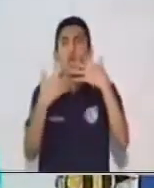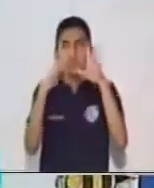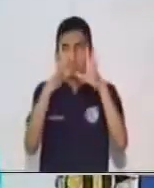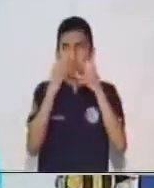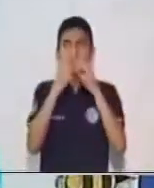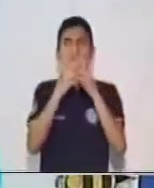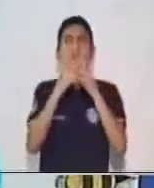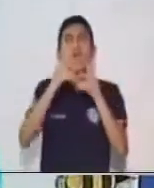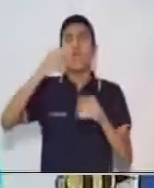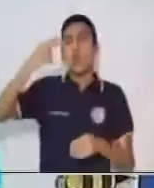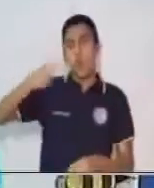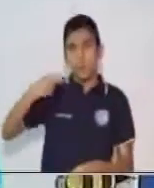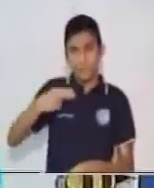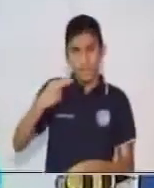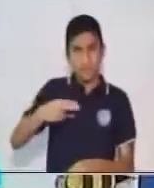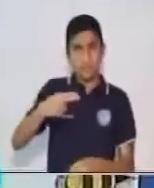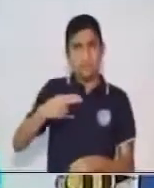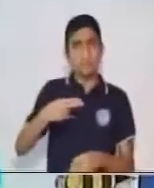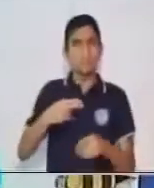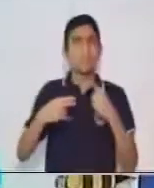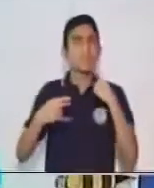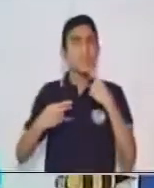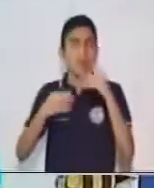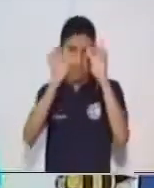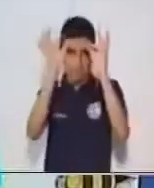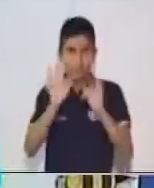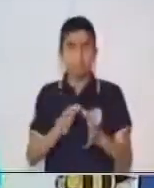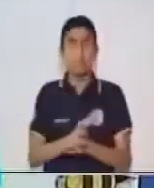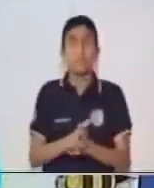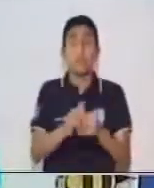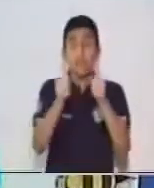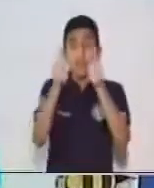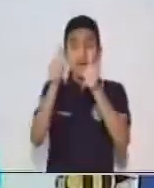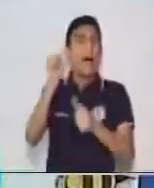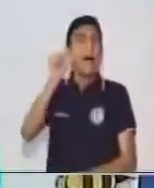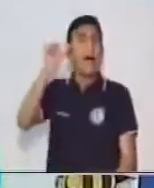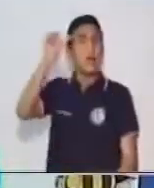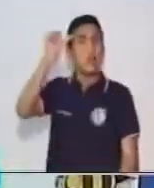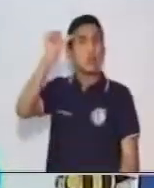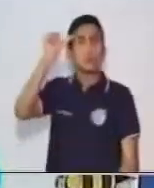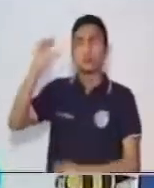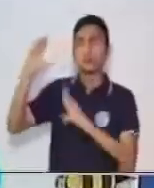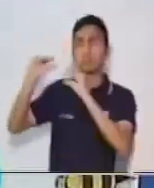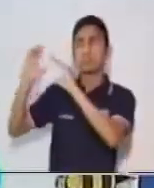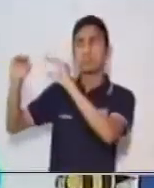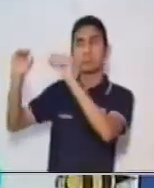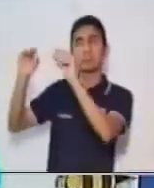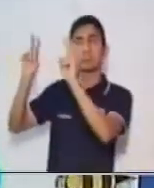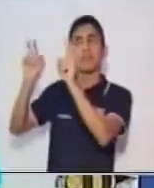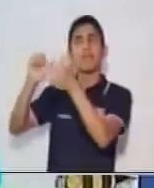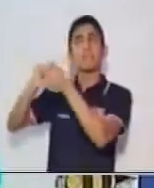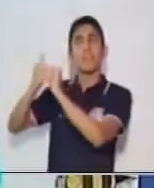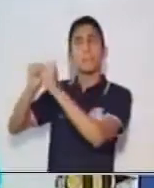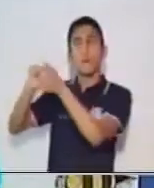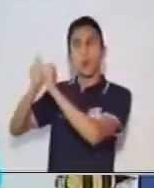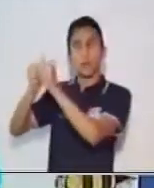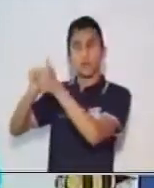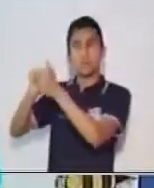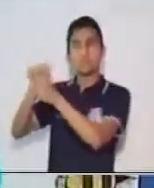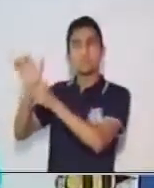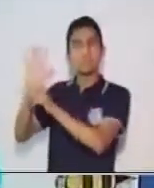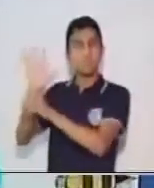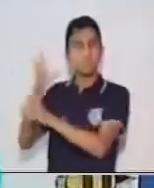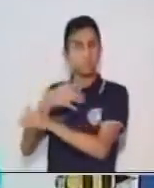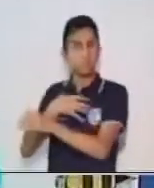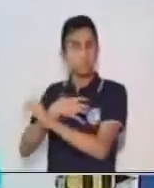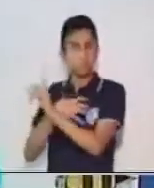lo mismo. Y dice la segunda proposición, Los adultos conversan de deportes. Según